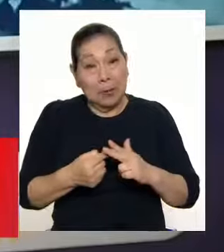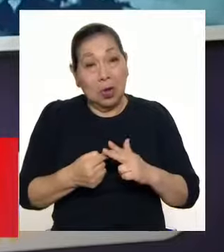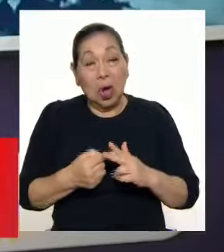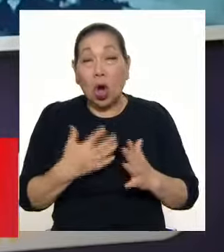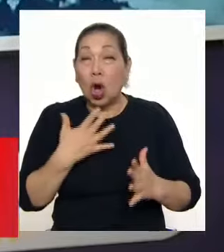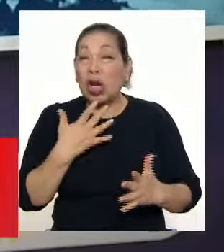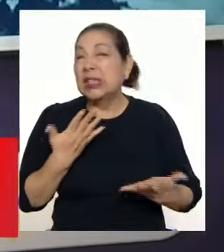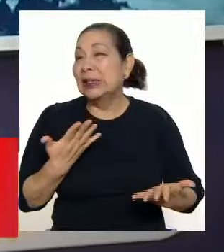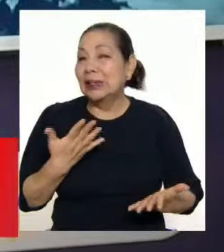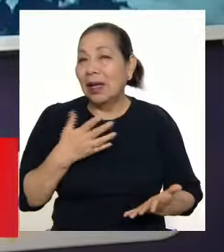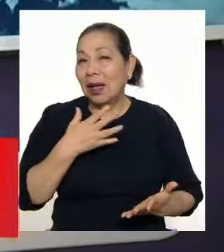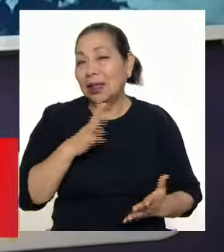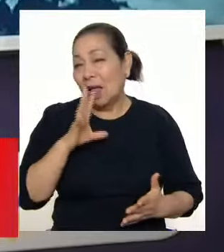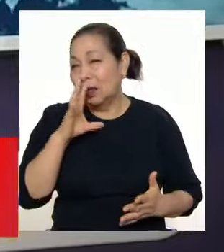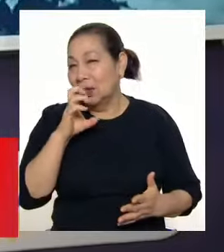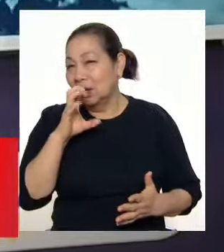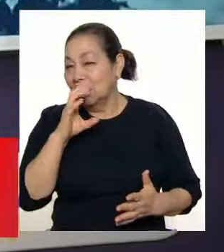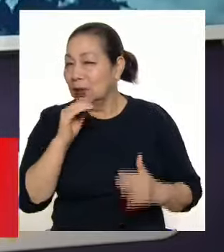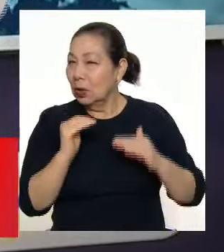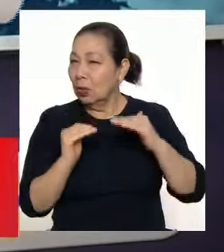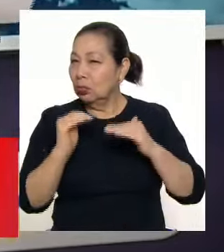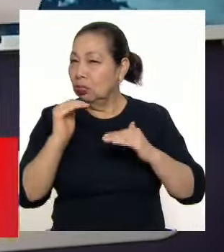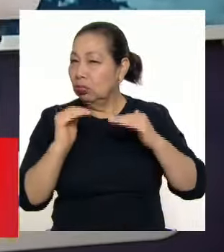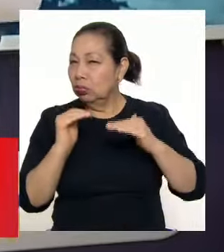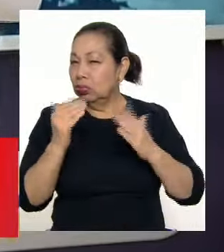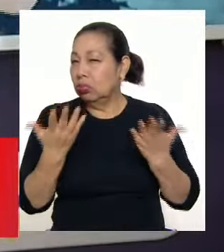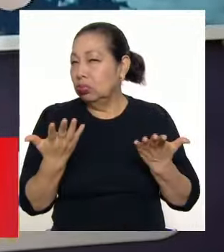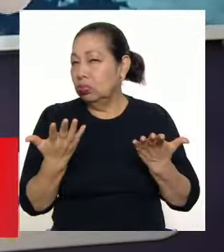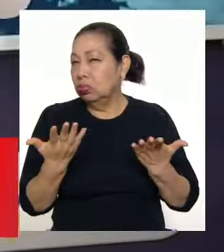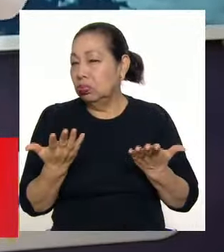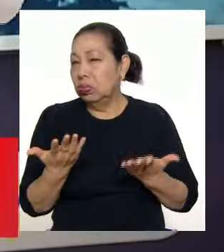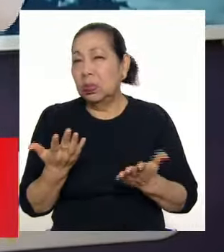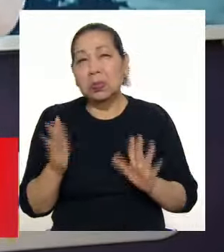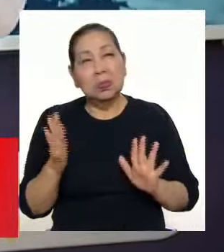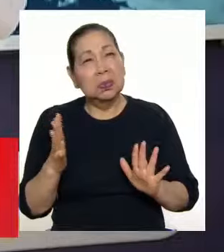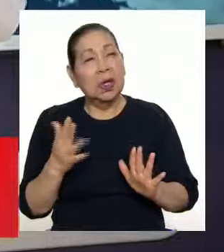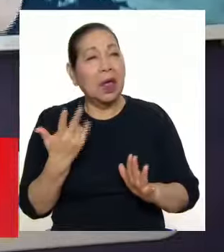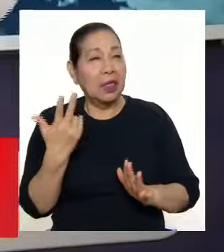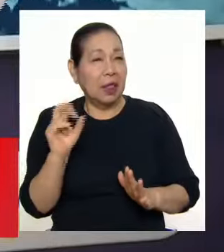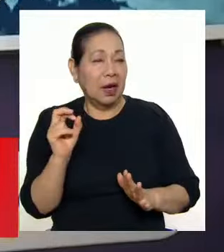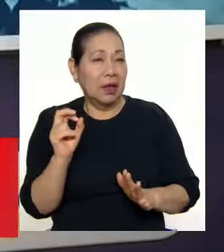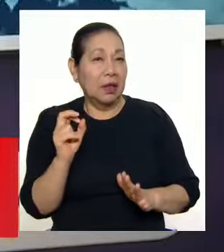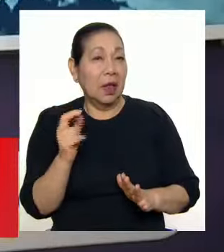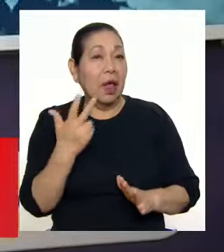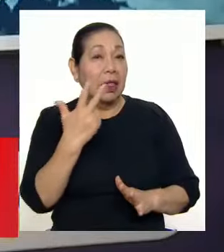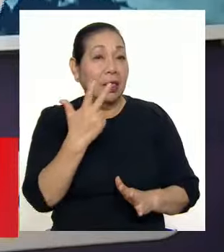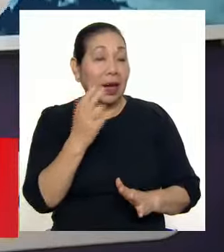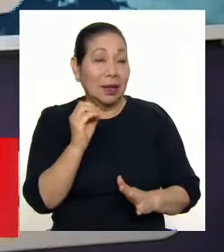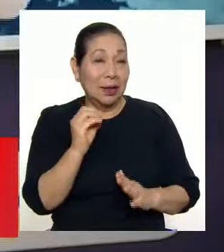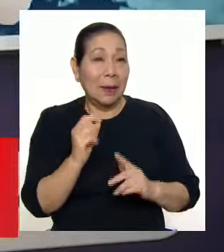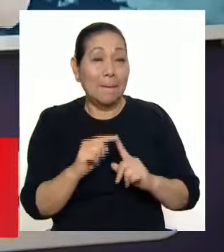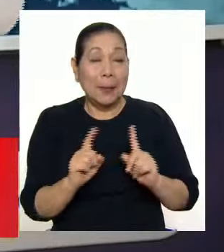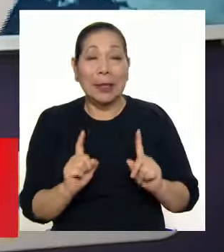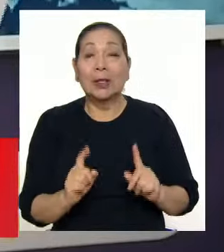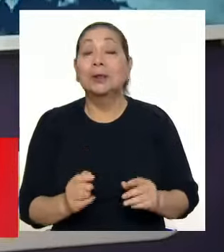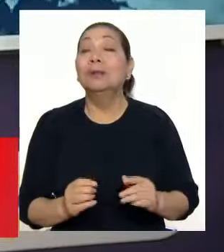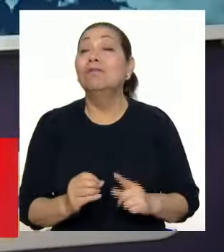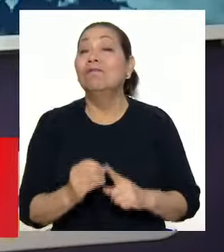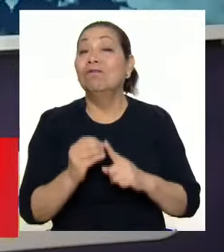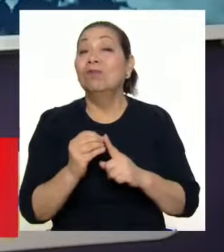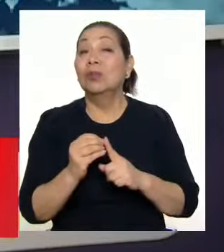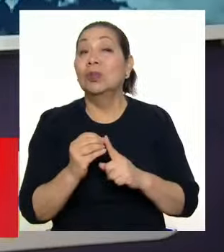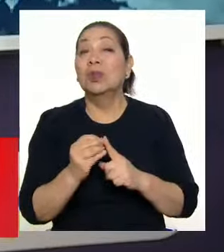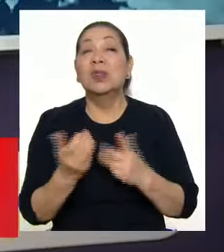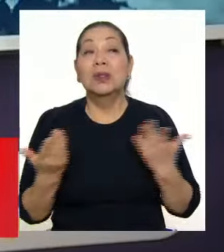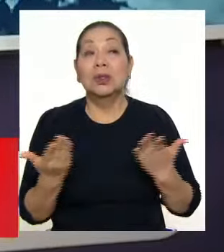de nivel naranja, un evento de fuerte intensidad y estimamos valores pues entre los 30 a 30 grados, pero principalmente